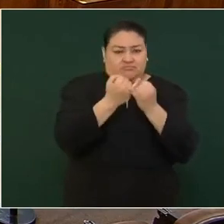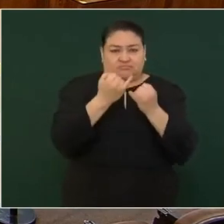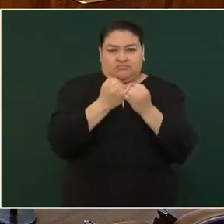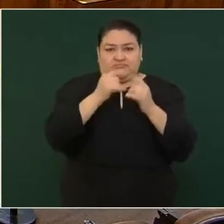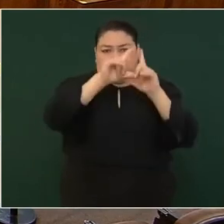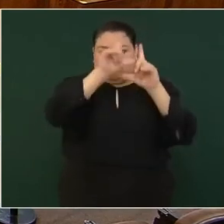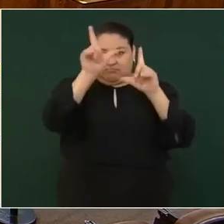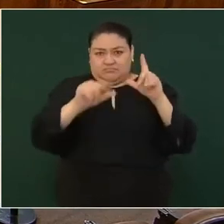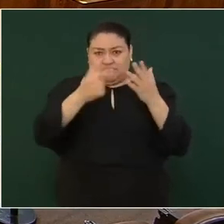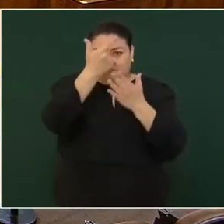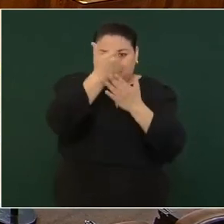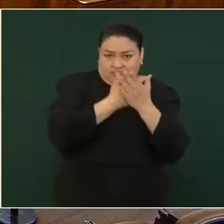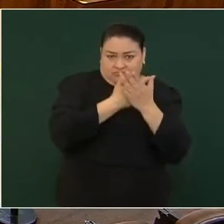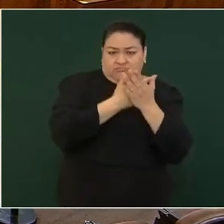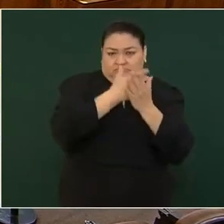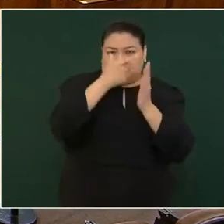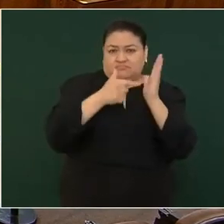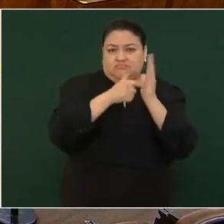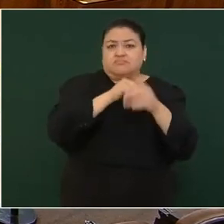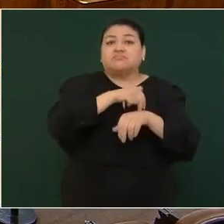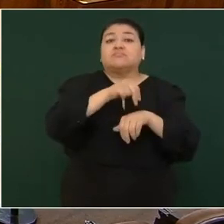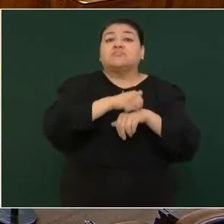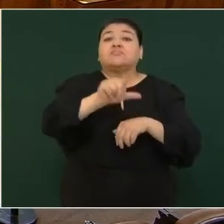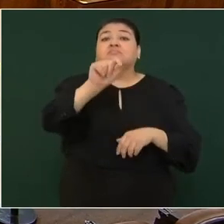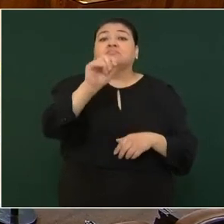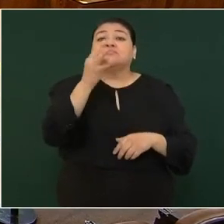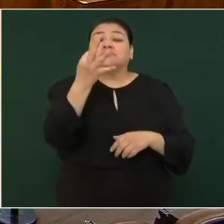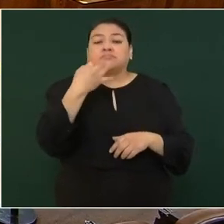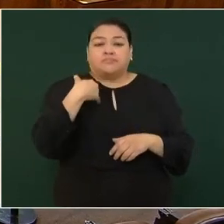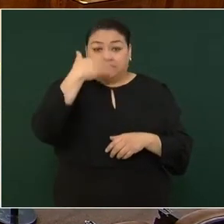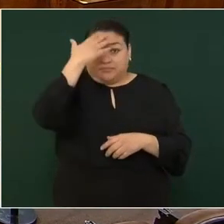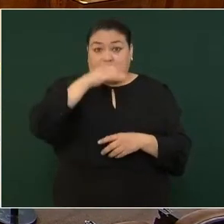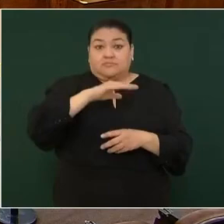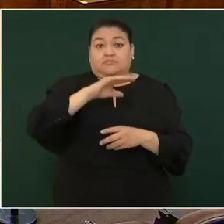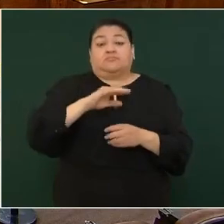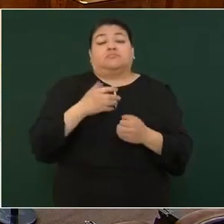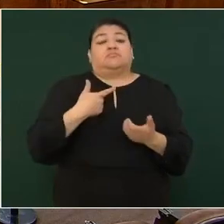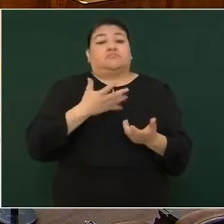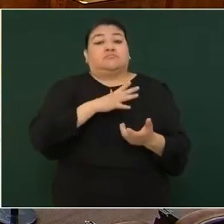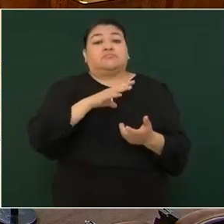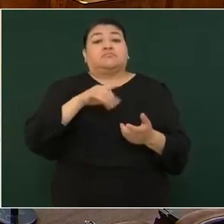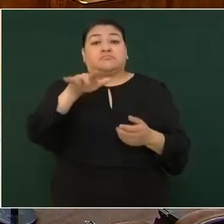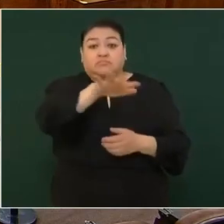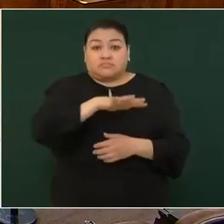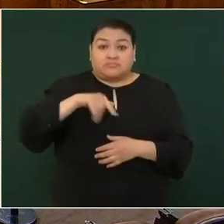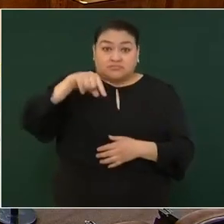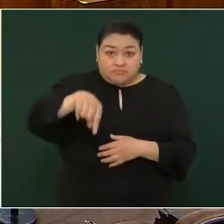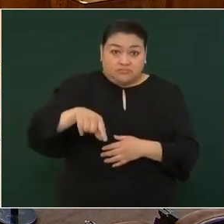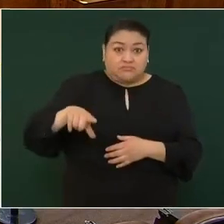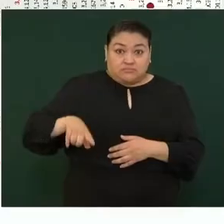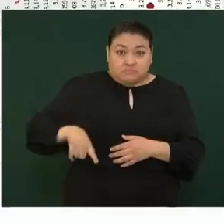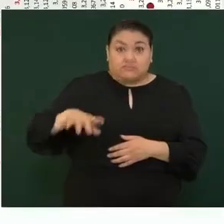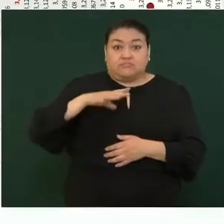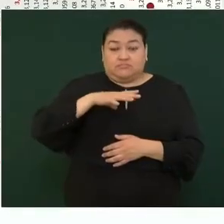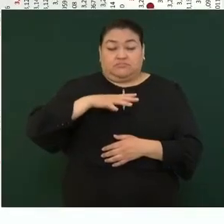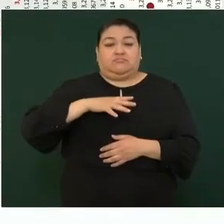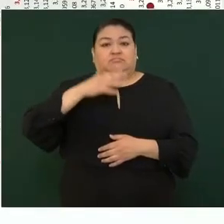nacional. En el total de delitos de impacto, el Estado registra 3 mil